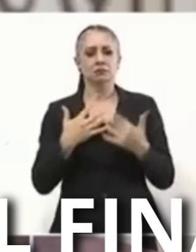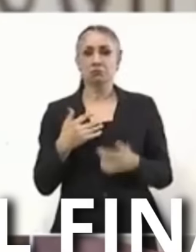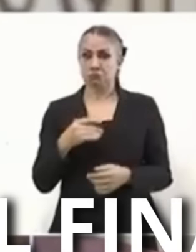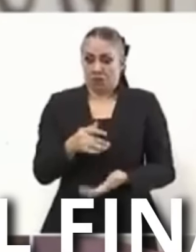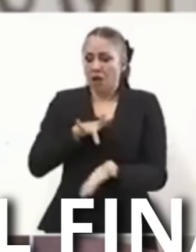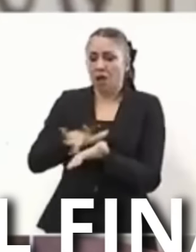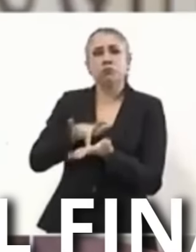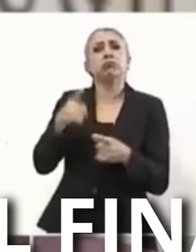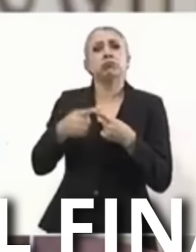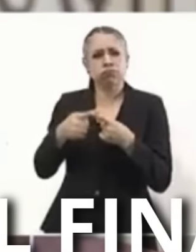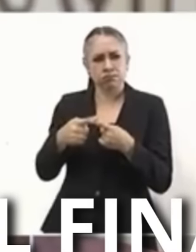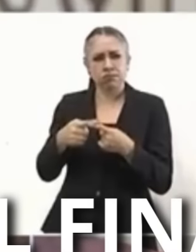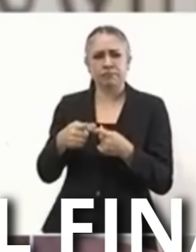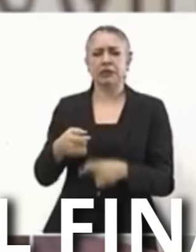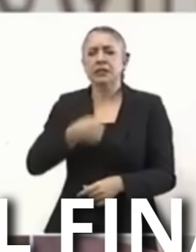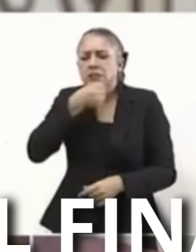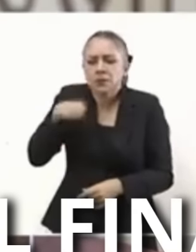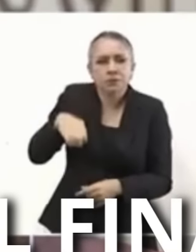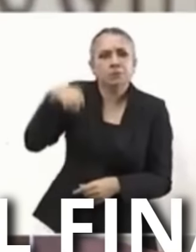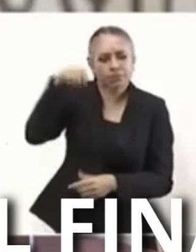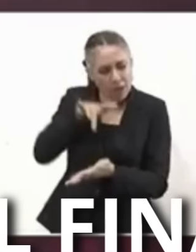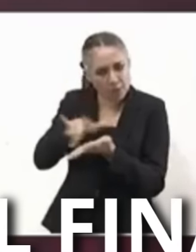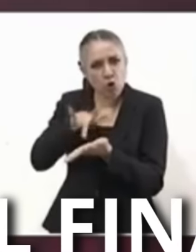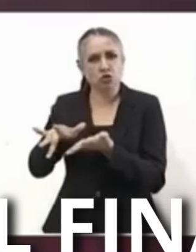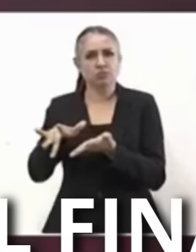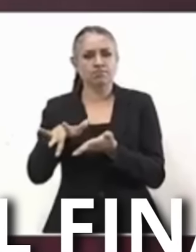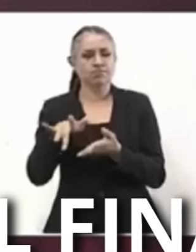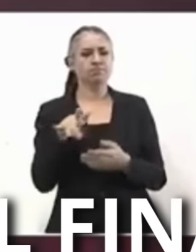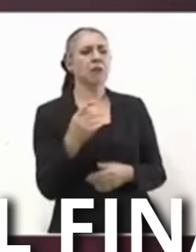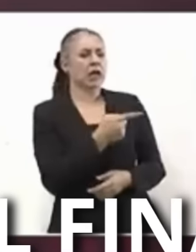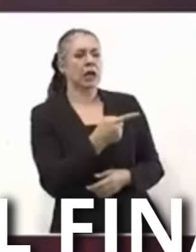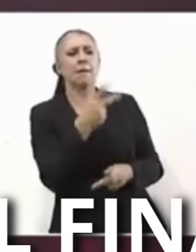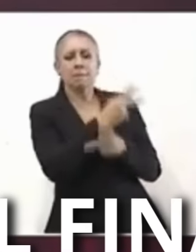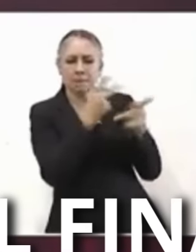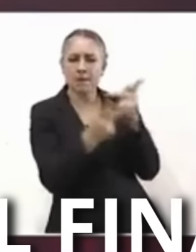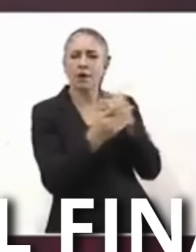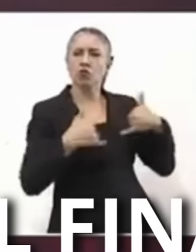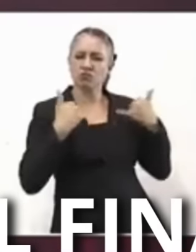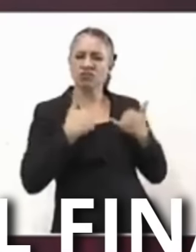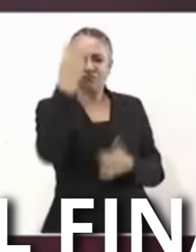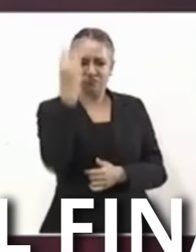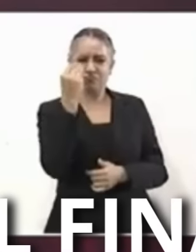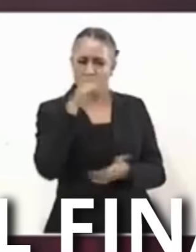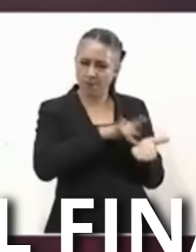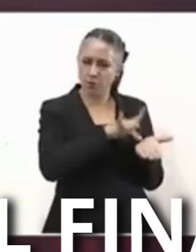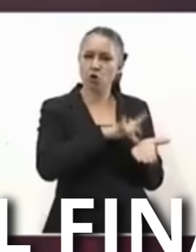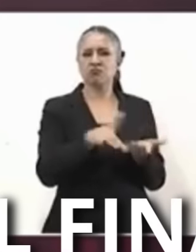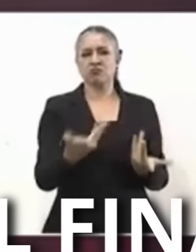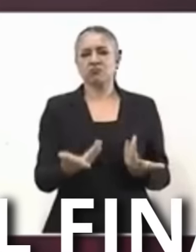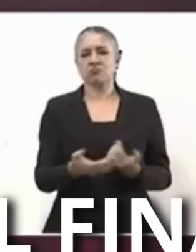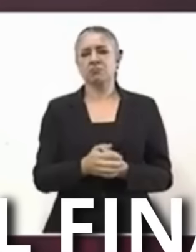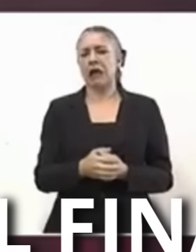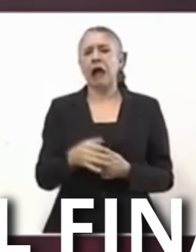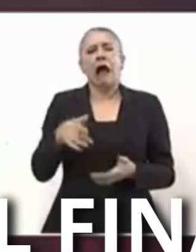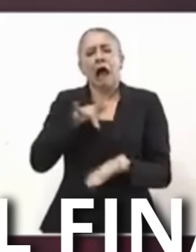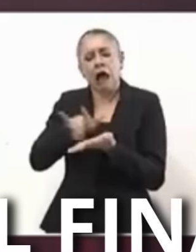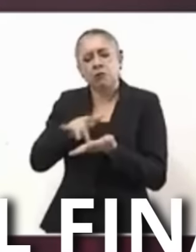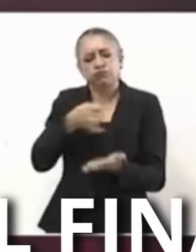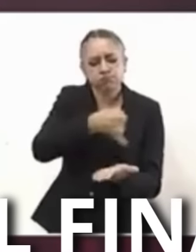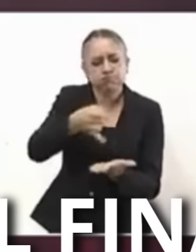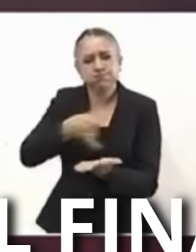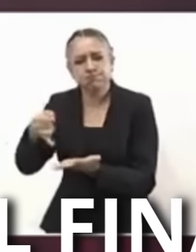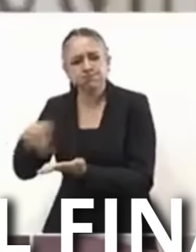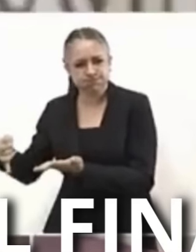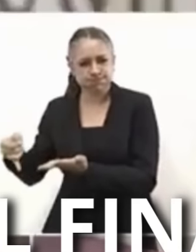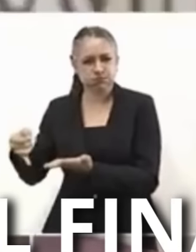mayores De becas Para los jóvenes De preparatoria El programa Sembrando vida El apoyo al campo Los precios de garantía Los fertilizantes